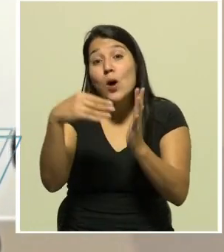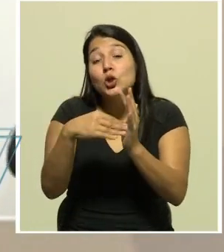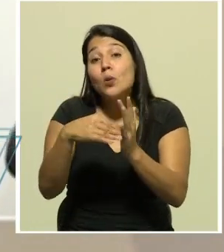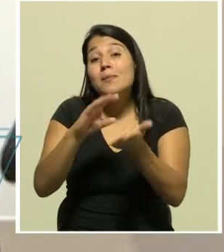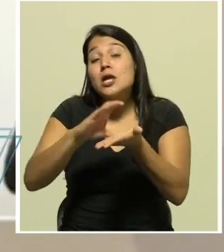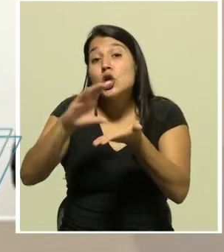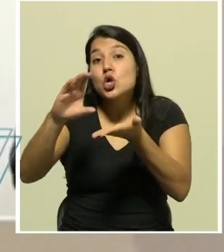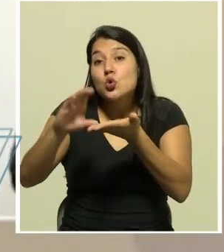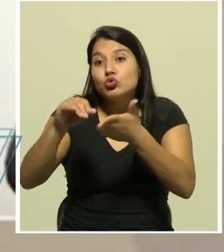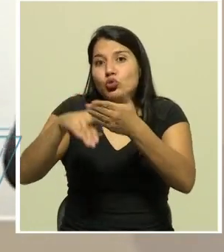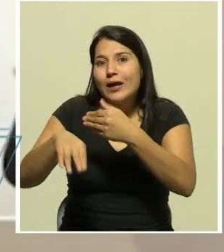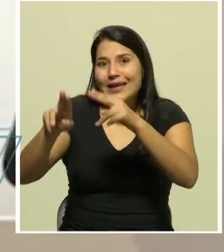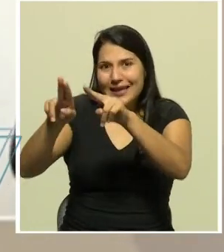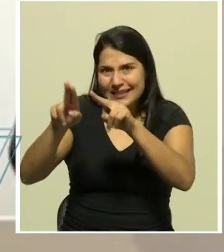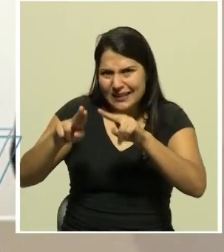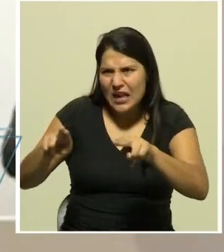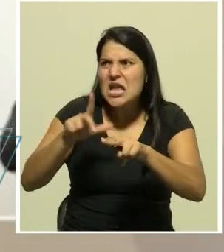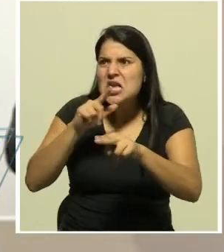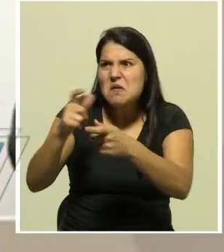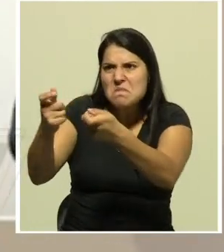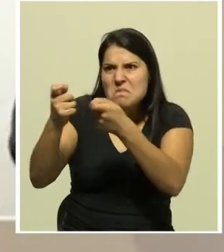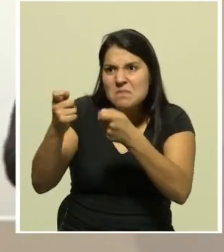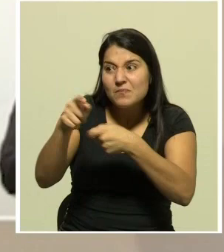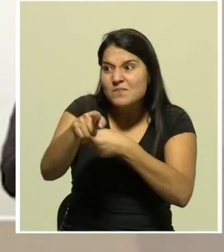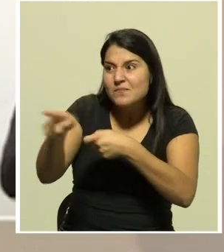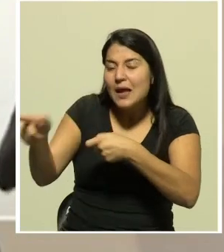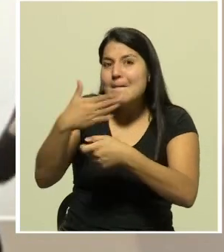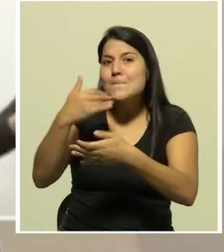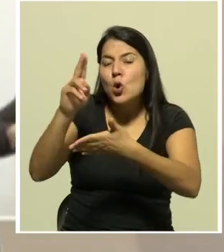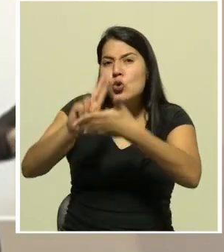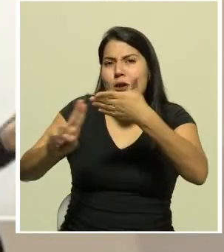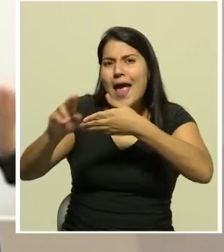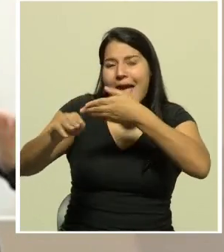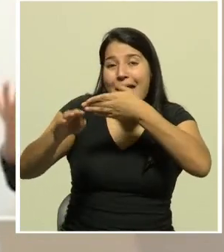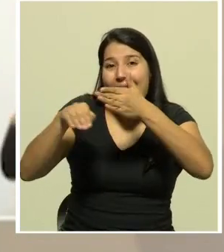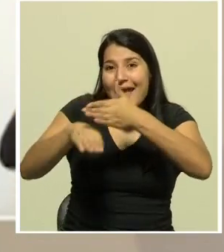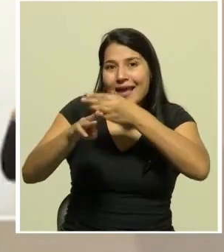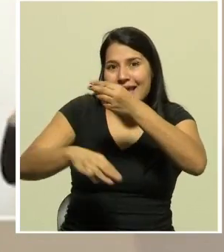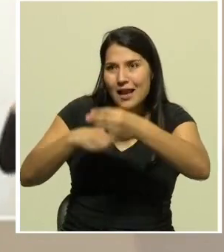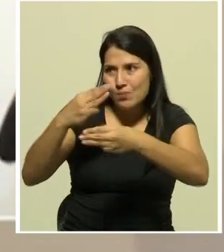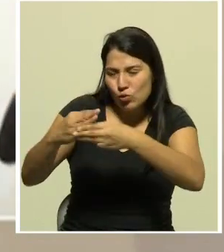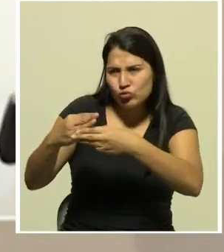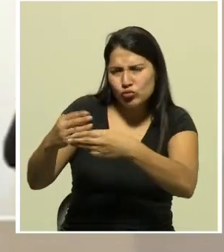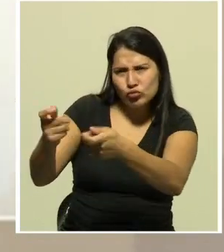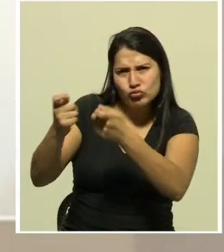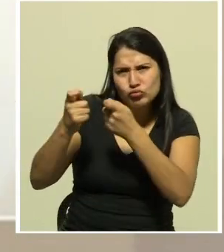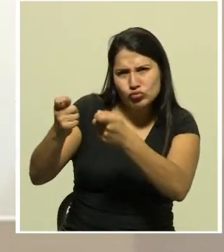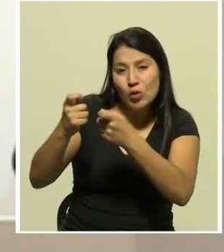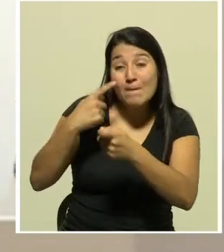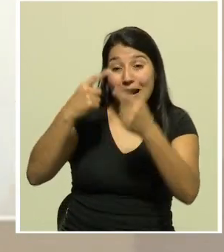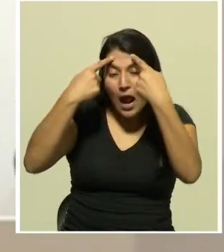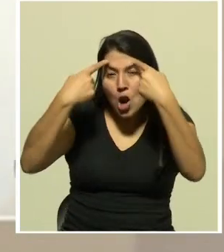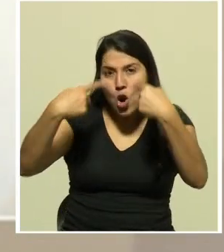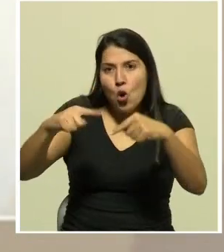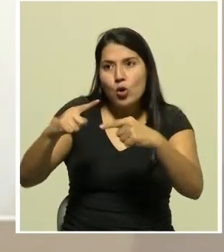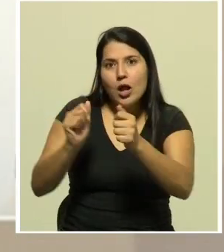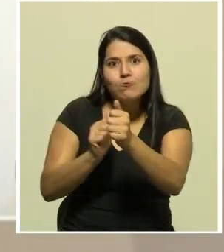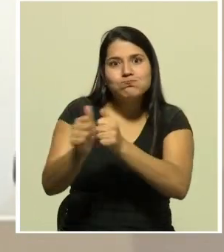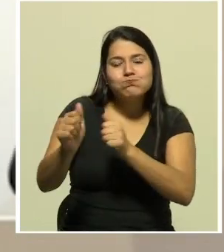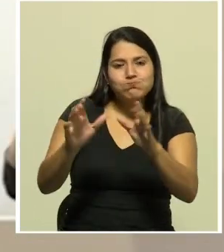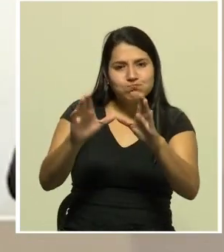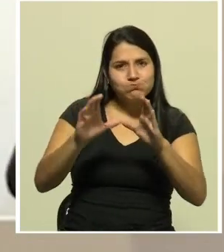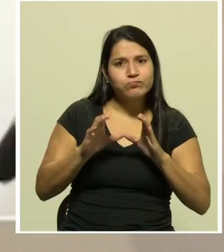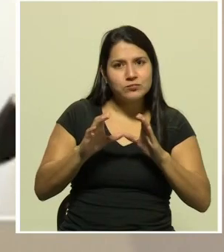de las mejores universidades del mundo y también de las empresas para lograr certificaciones y lo que hemos llamado rutas de